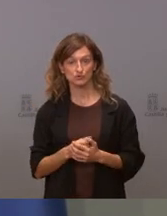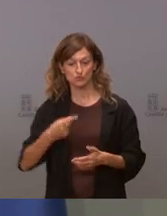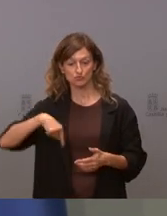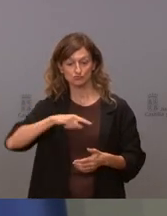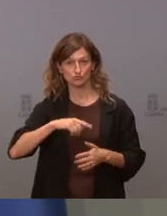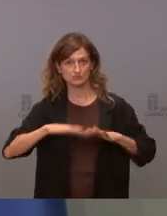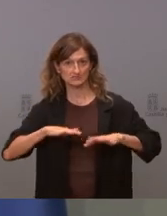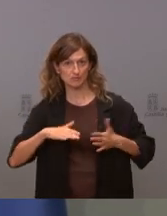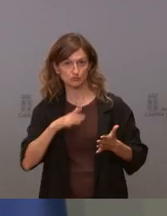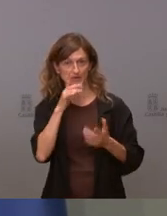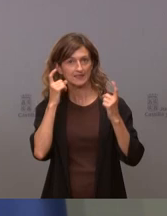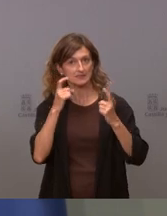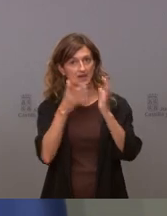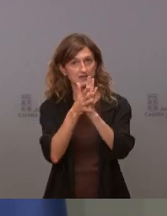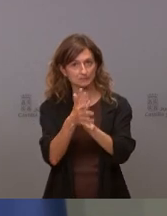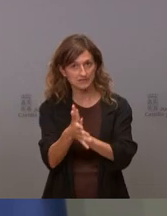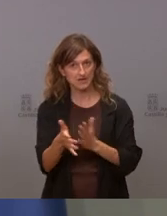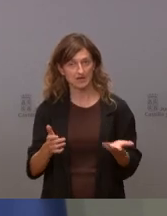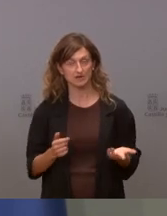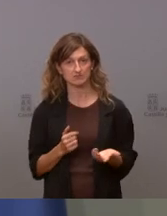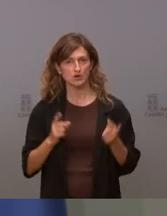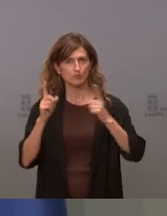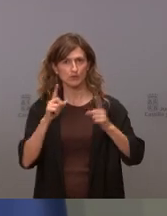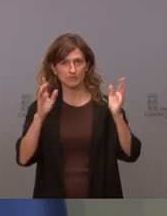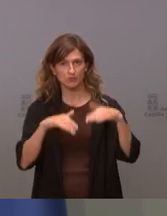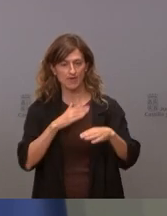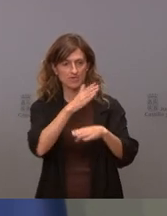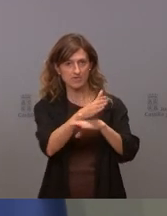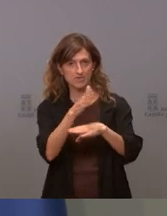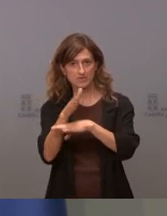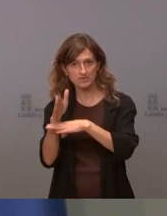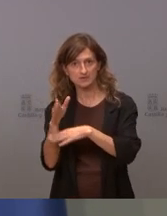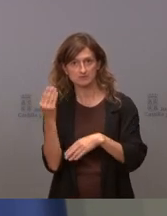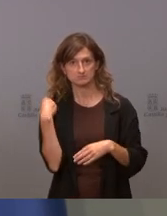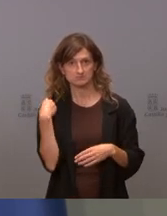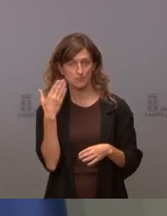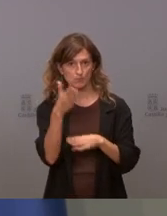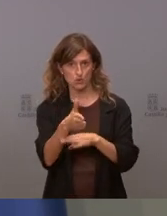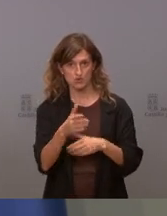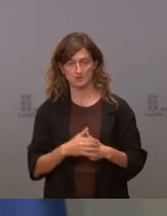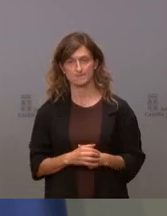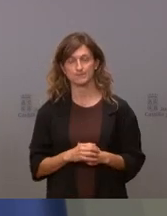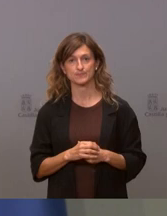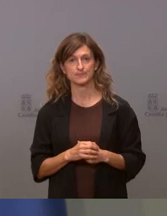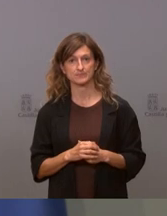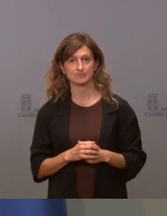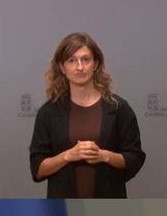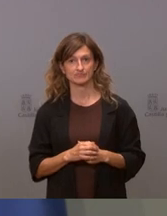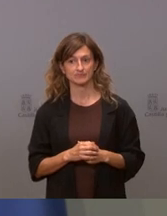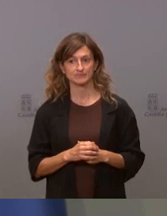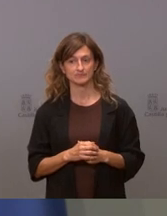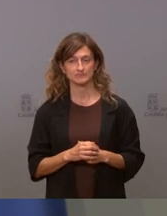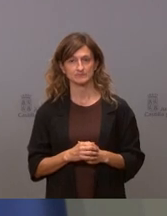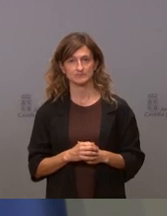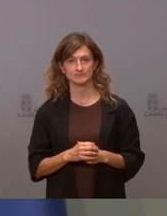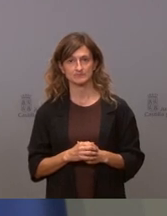nosotros aquí para intentar explicarlas y no tengo ningún problema en ir a explicarlas allá donde sea preciso allá donde sea